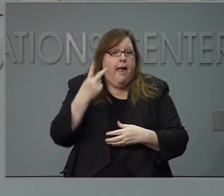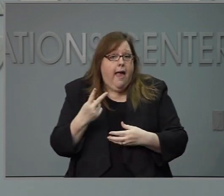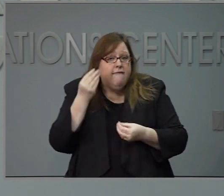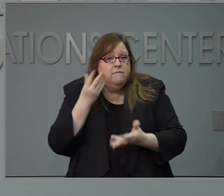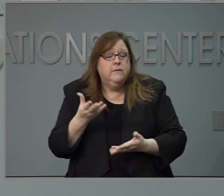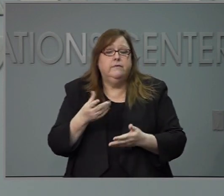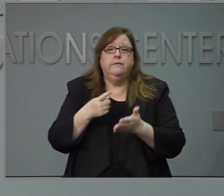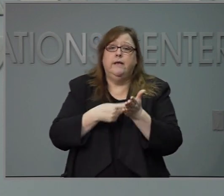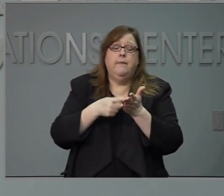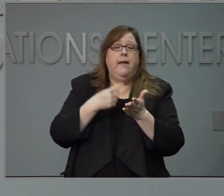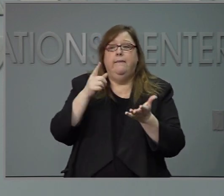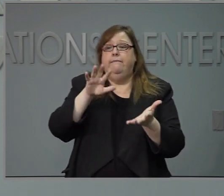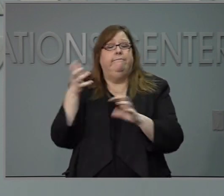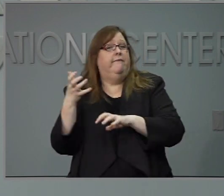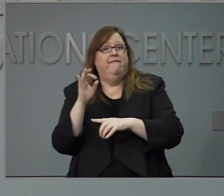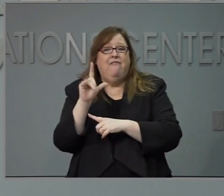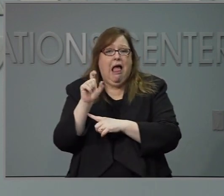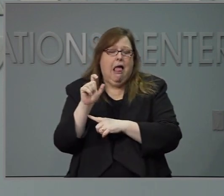última semana.